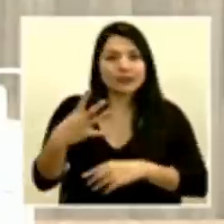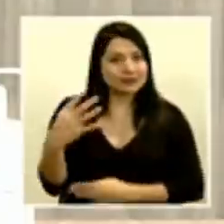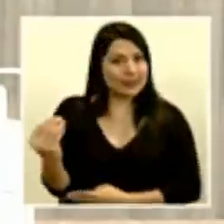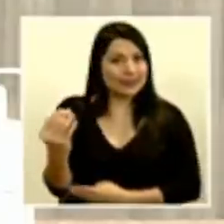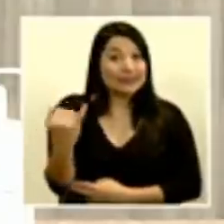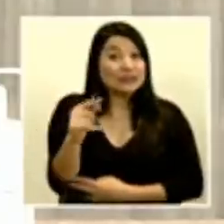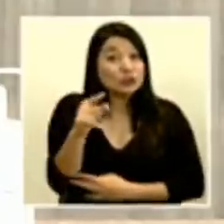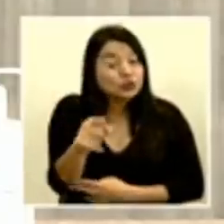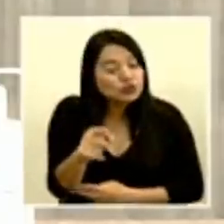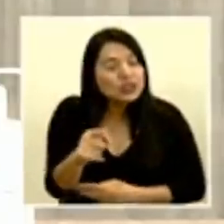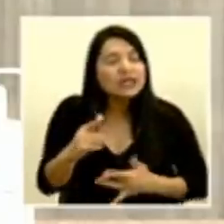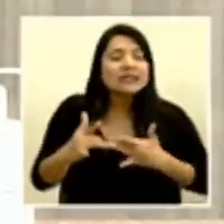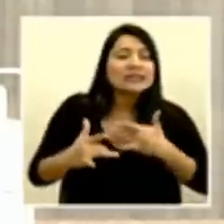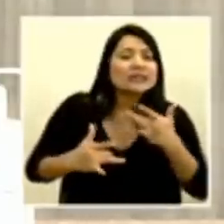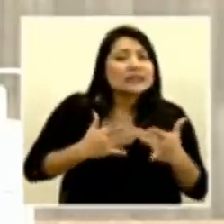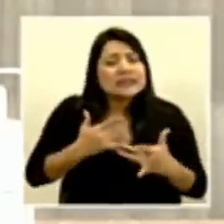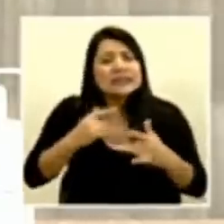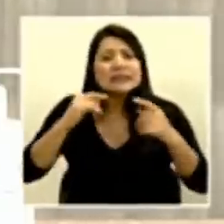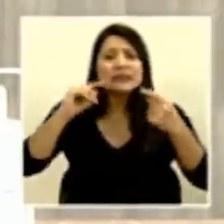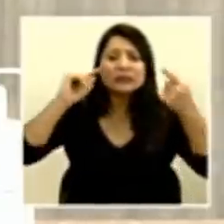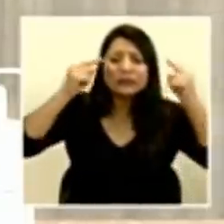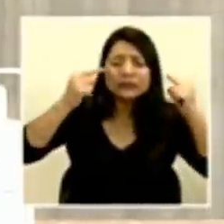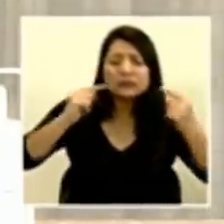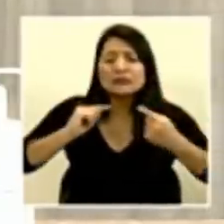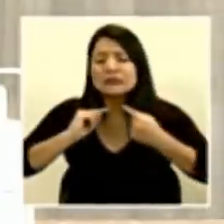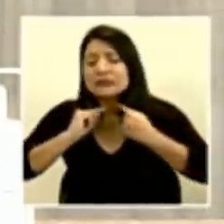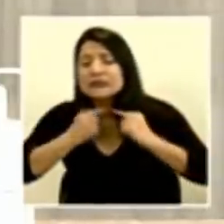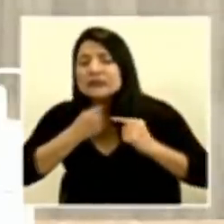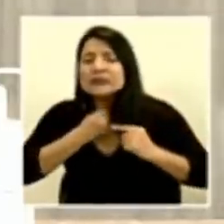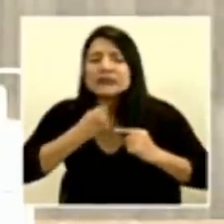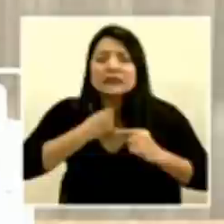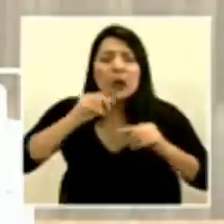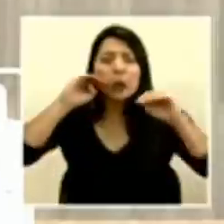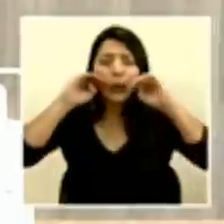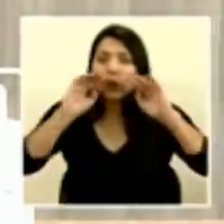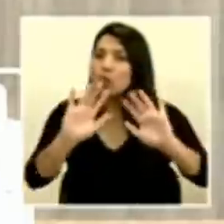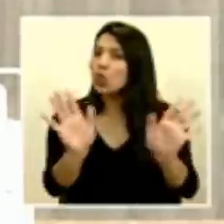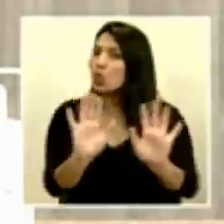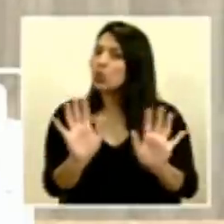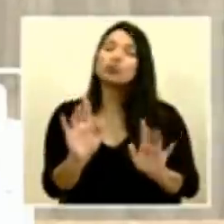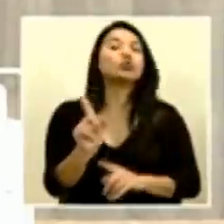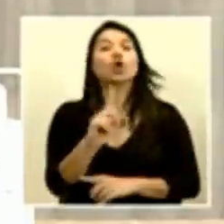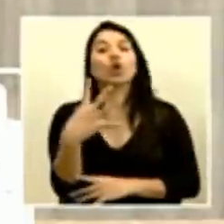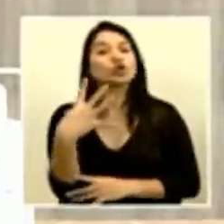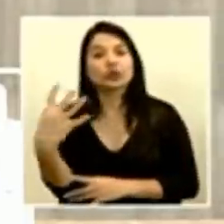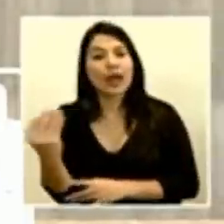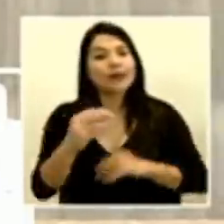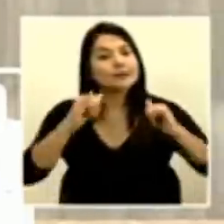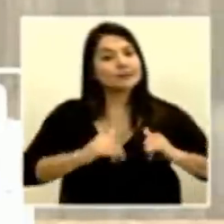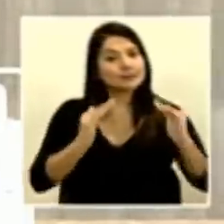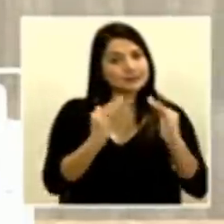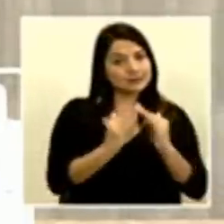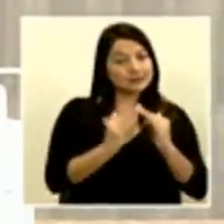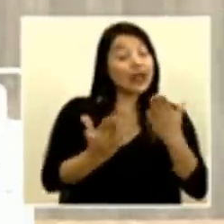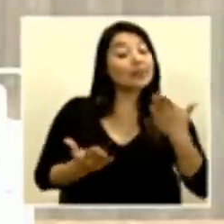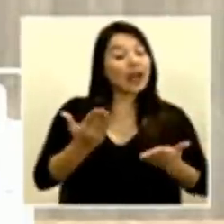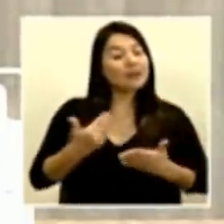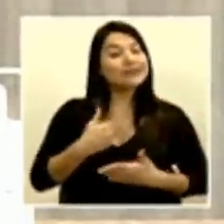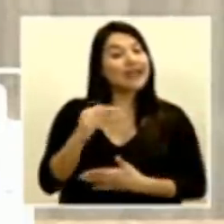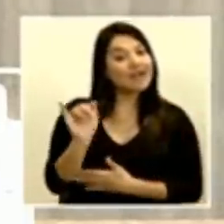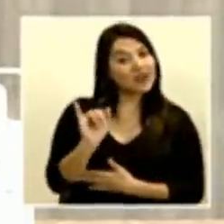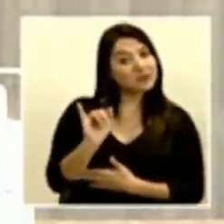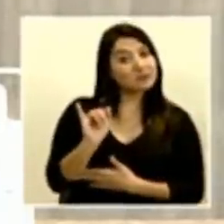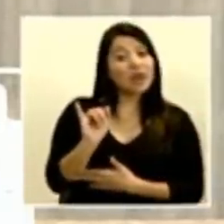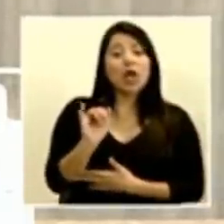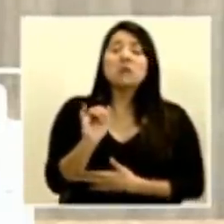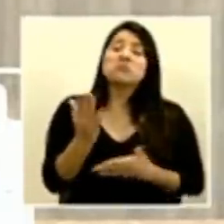resfrío no salgan, muy importante porque puede ser que haya alguna infección, no solamente por COVID-19, pero ya hemos